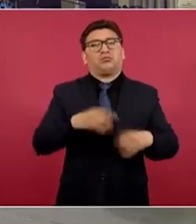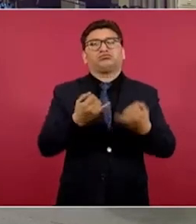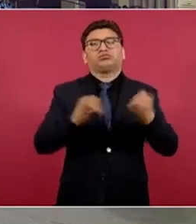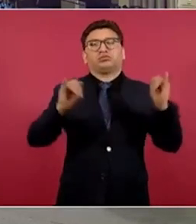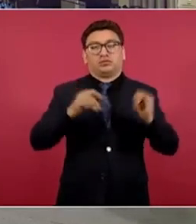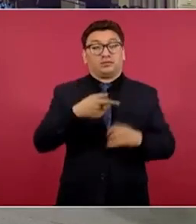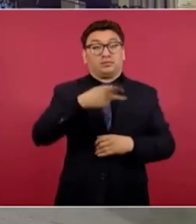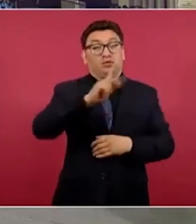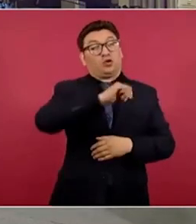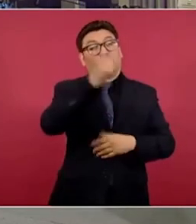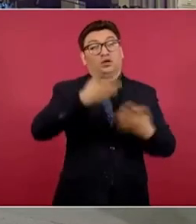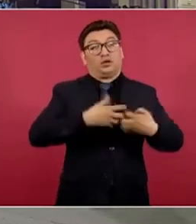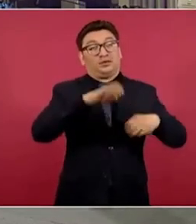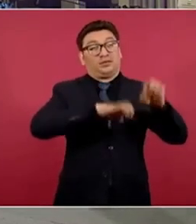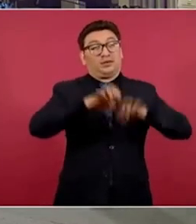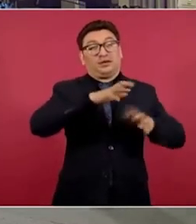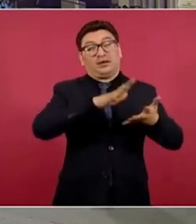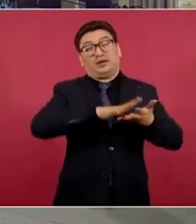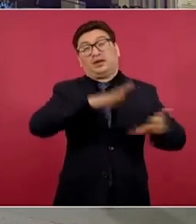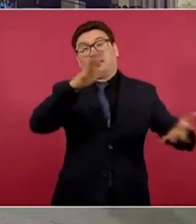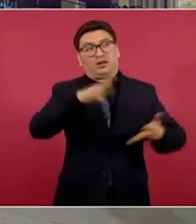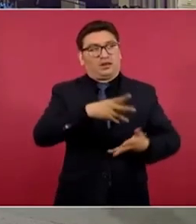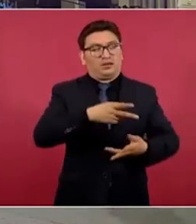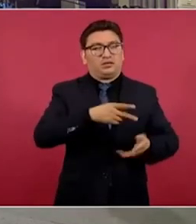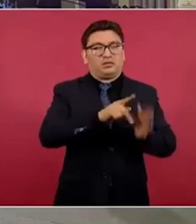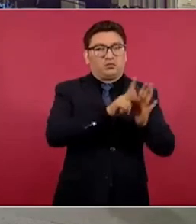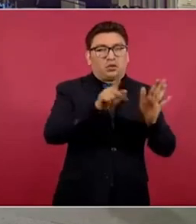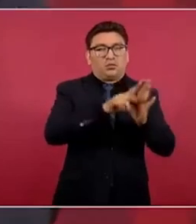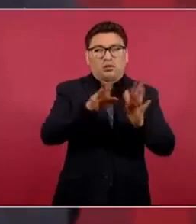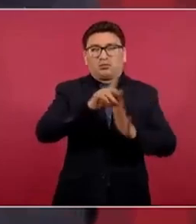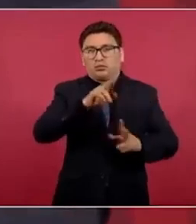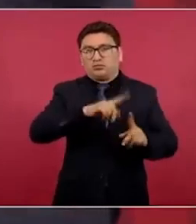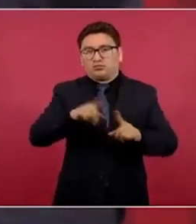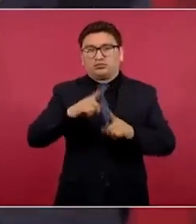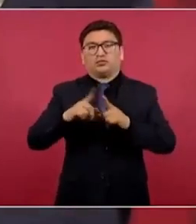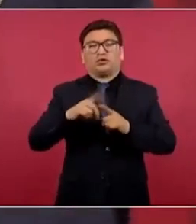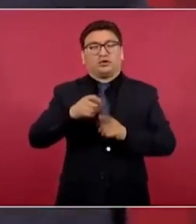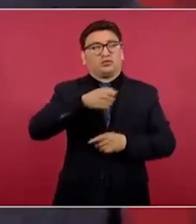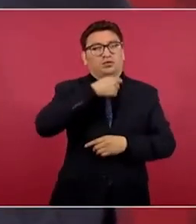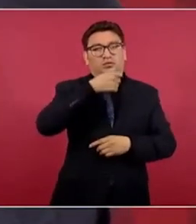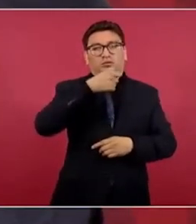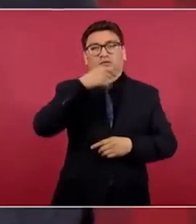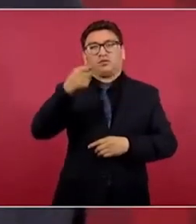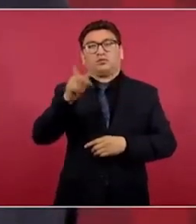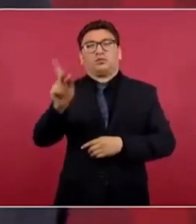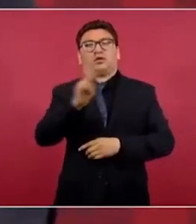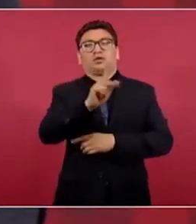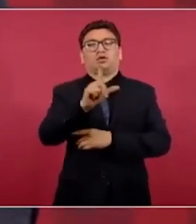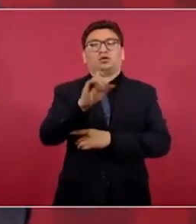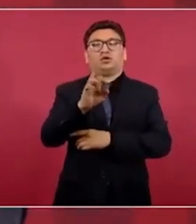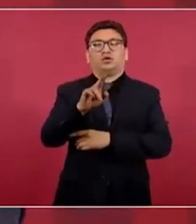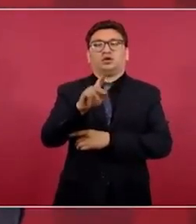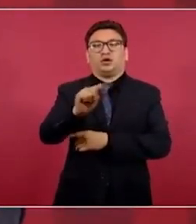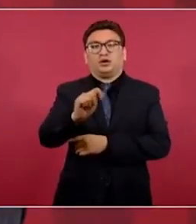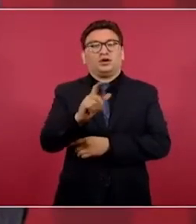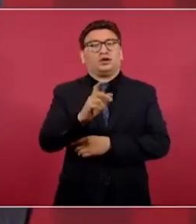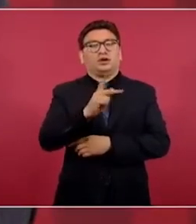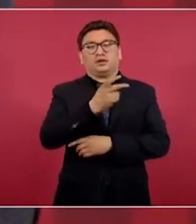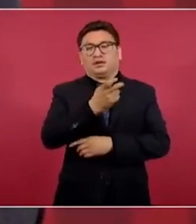los grandes empresarios de los medios y los periodistas como Loret, como estos que tienen